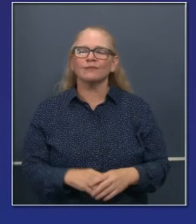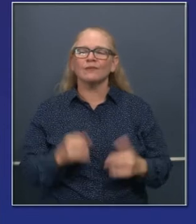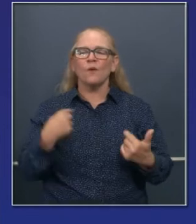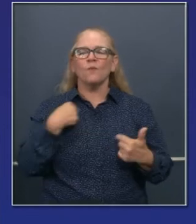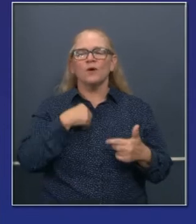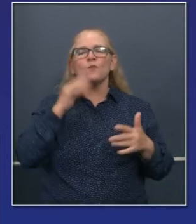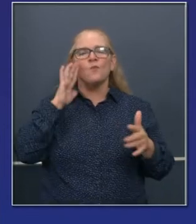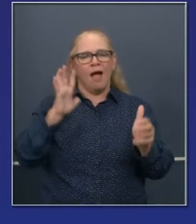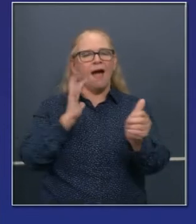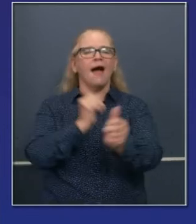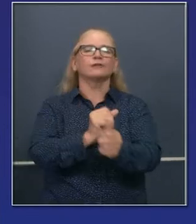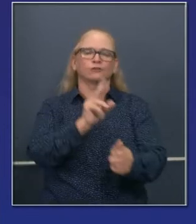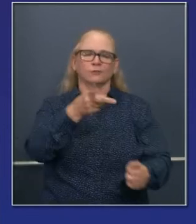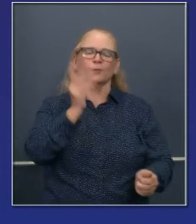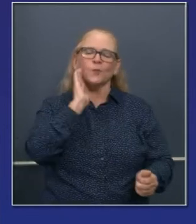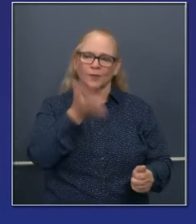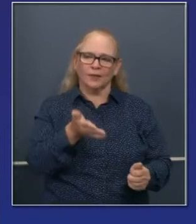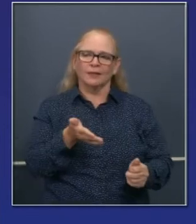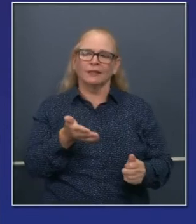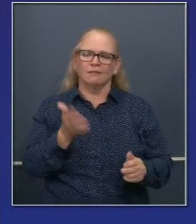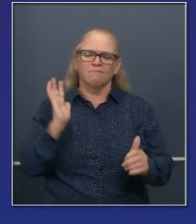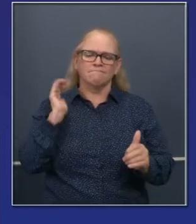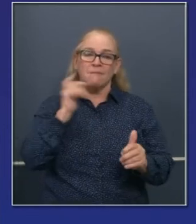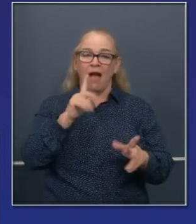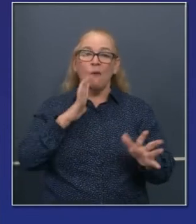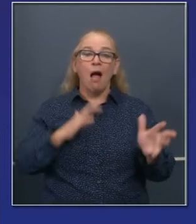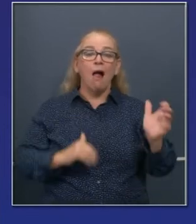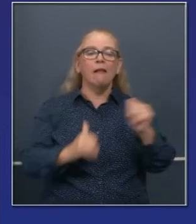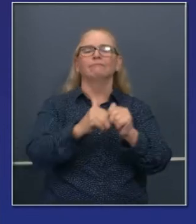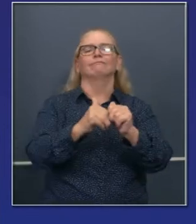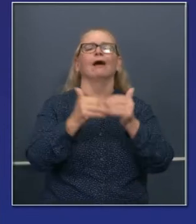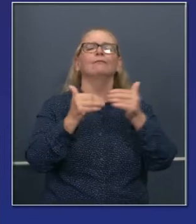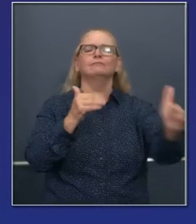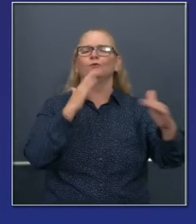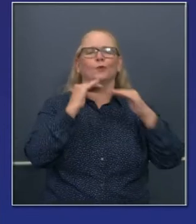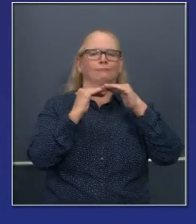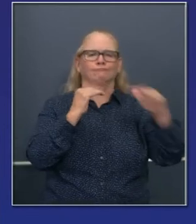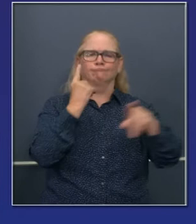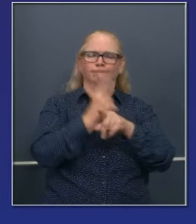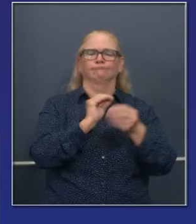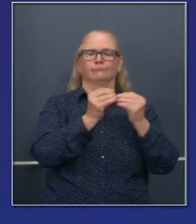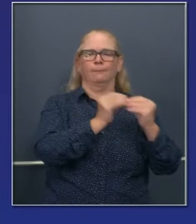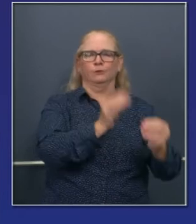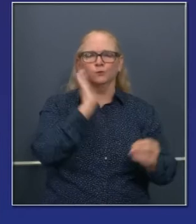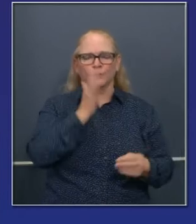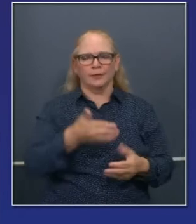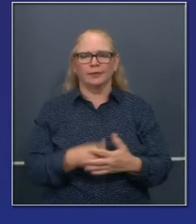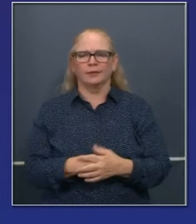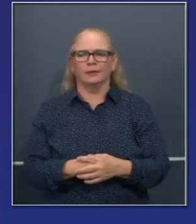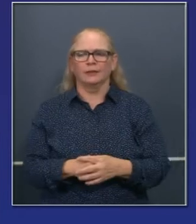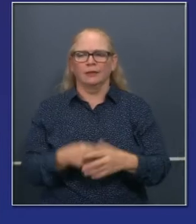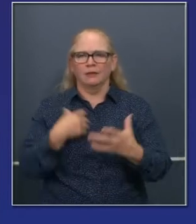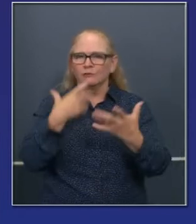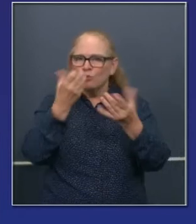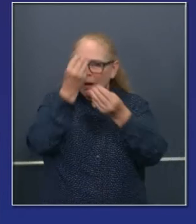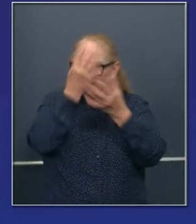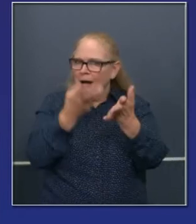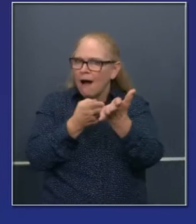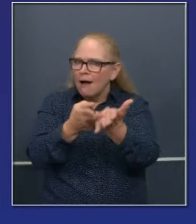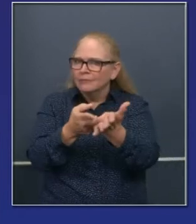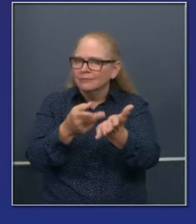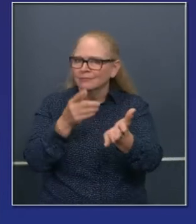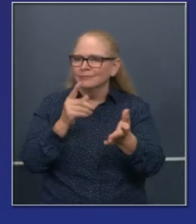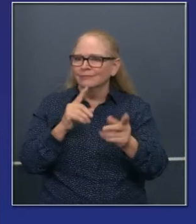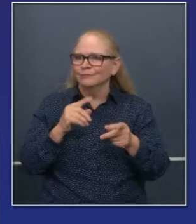acuerdo al calendario y que hemos promocionado el lunes. Y quiero que, para la transparencia, quiero que tengan una comprensión